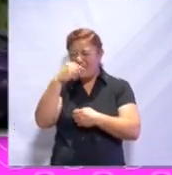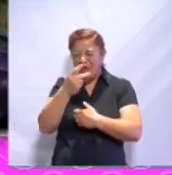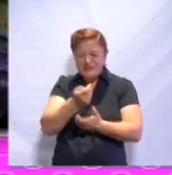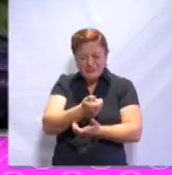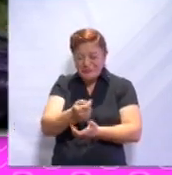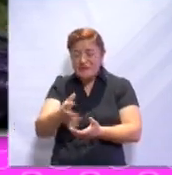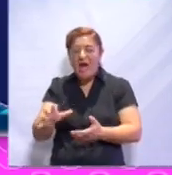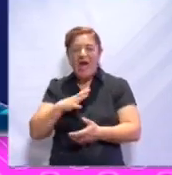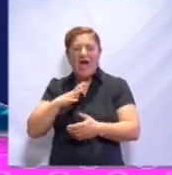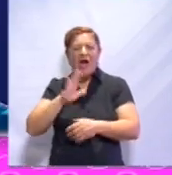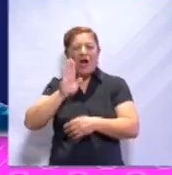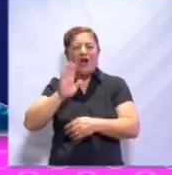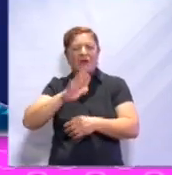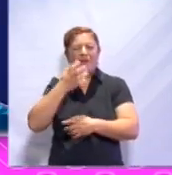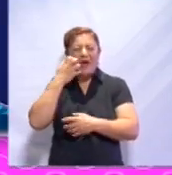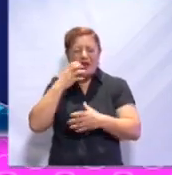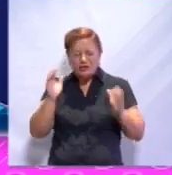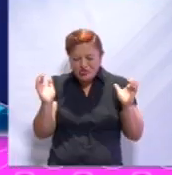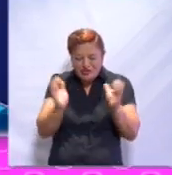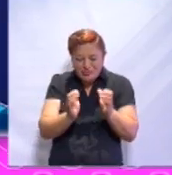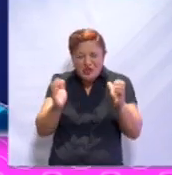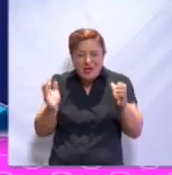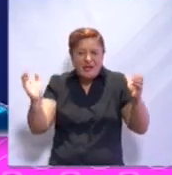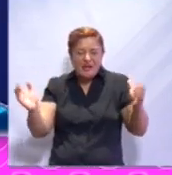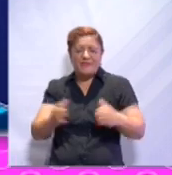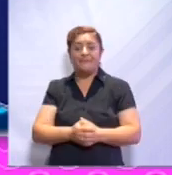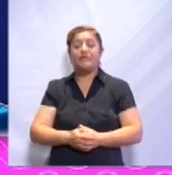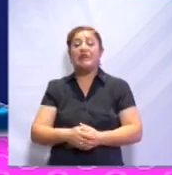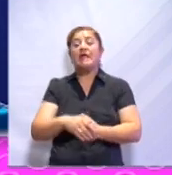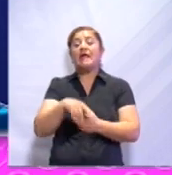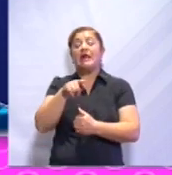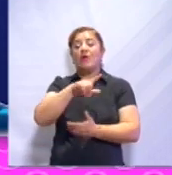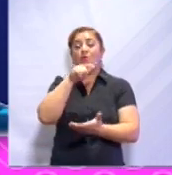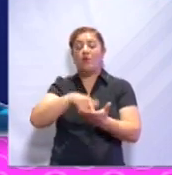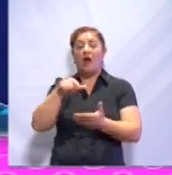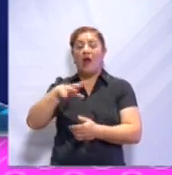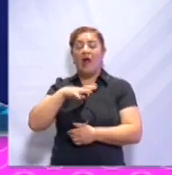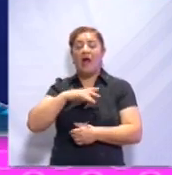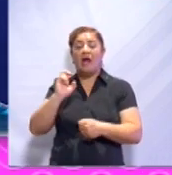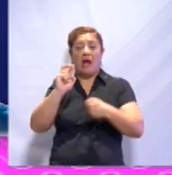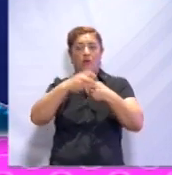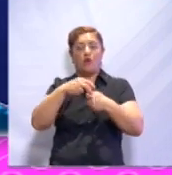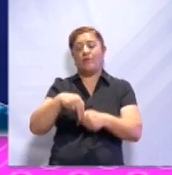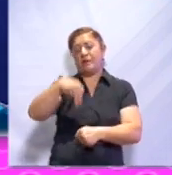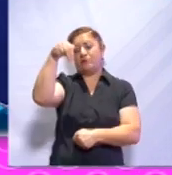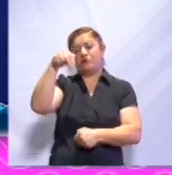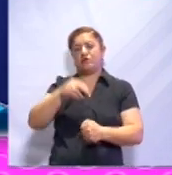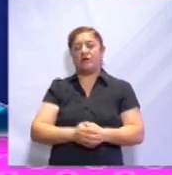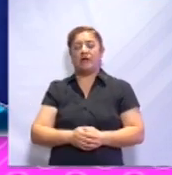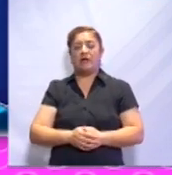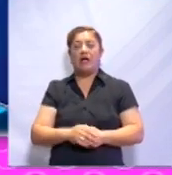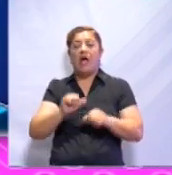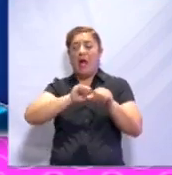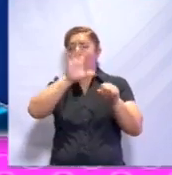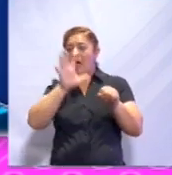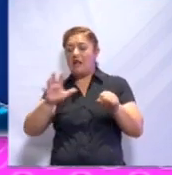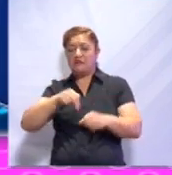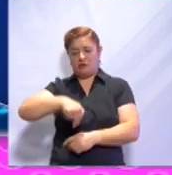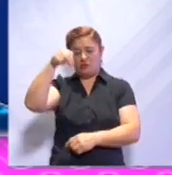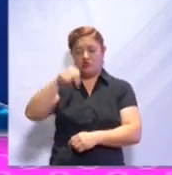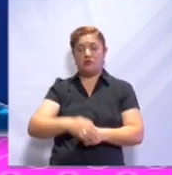marmotas y ciervos. La taiga se ubica en el norte de Europa, norte de Asia,